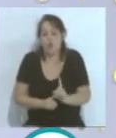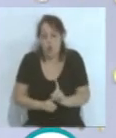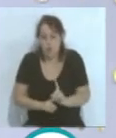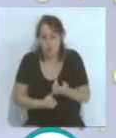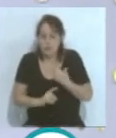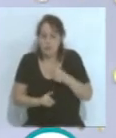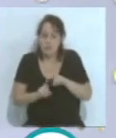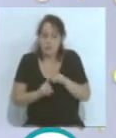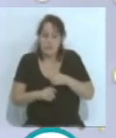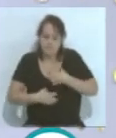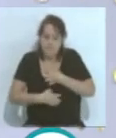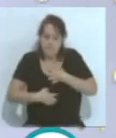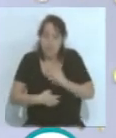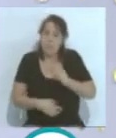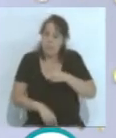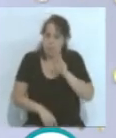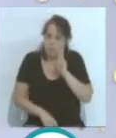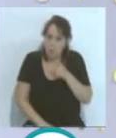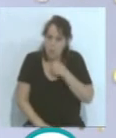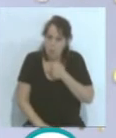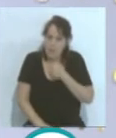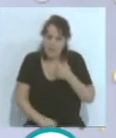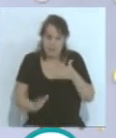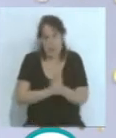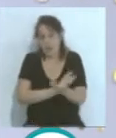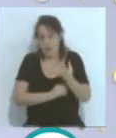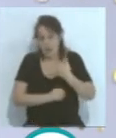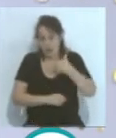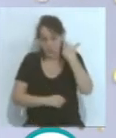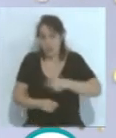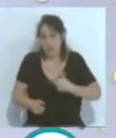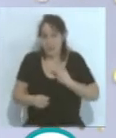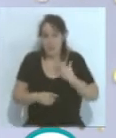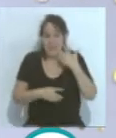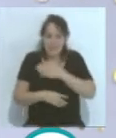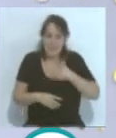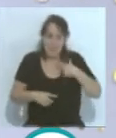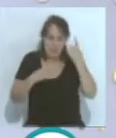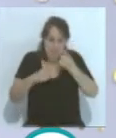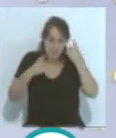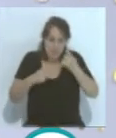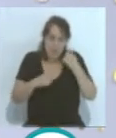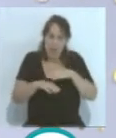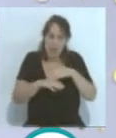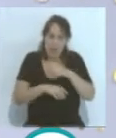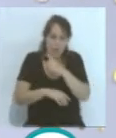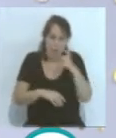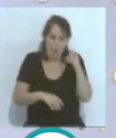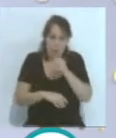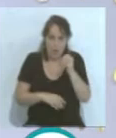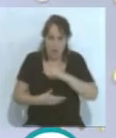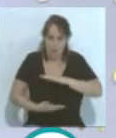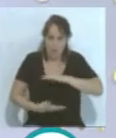Y ellos son los primeros que se enfadan porque eso significa que van a poner todos los medios posibles para recuperarse y para volver a estar al 100%. Entonces ese compromiso